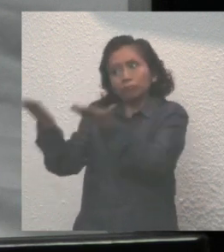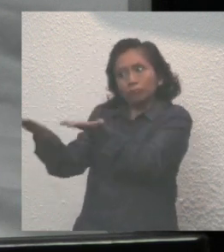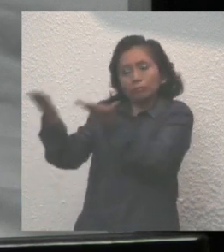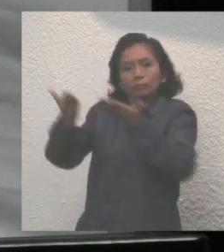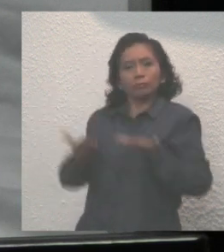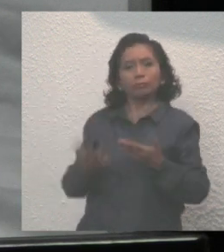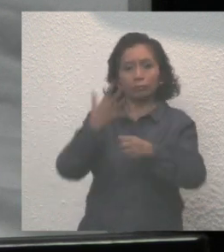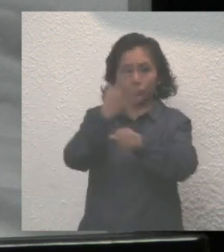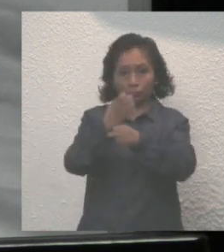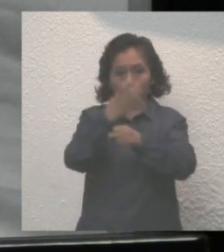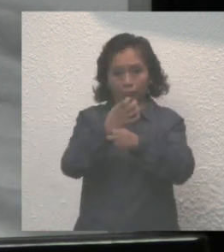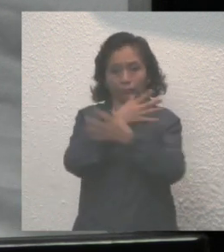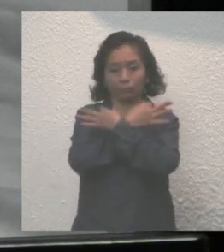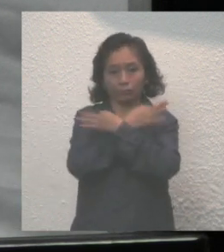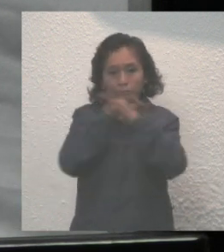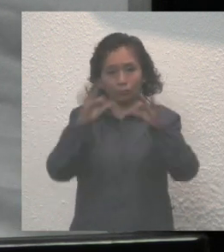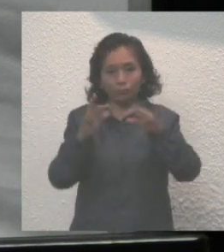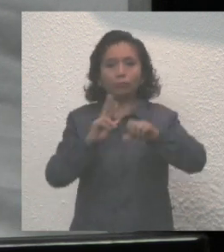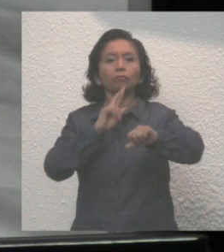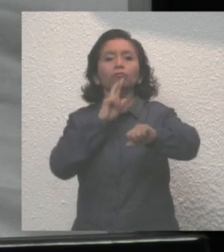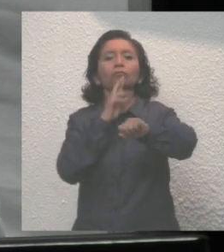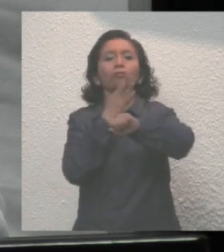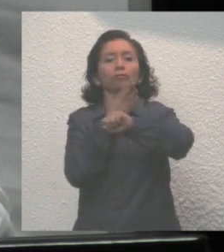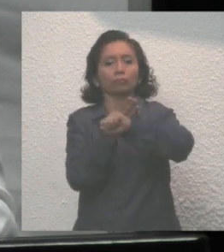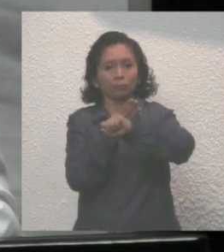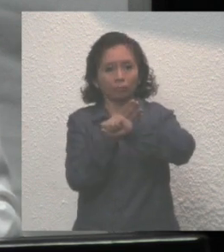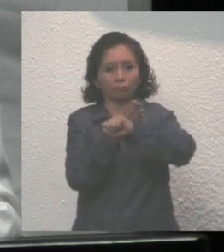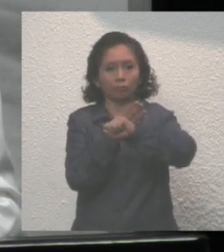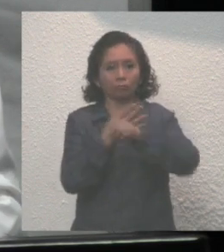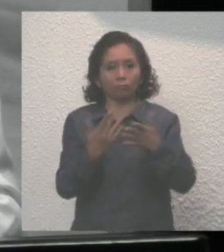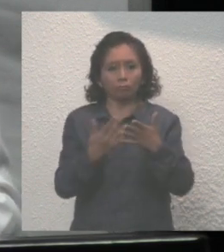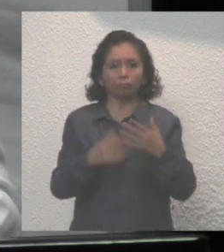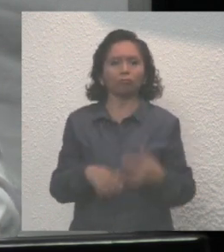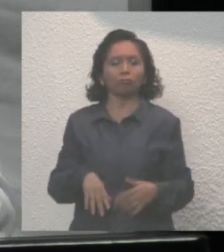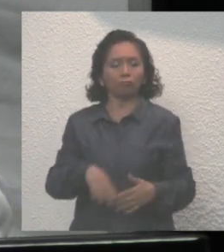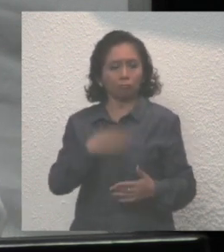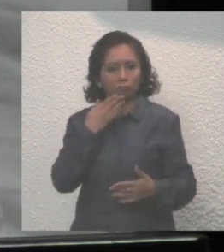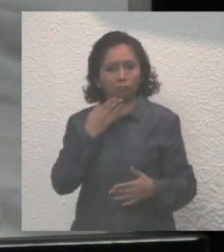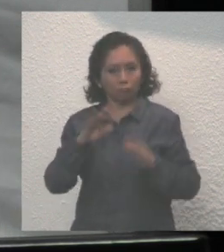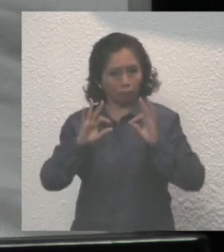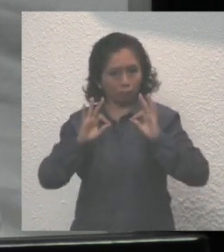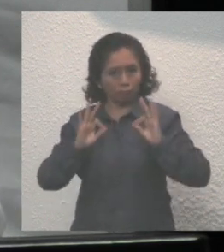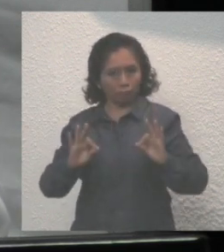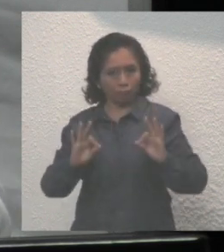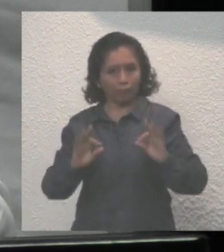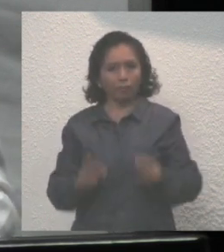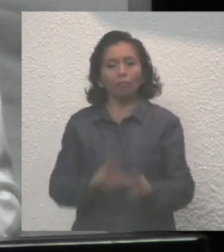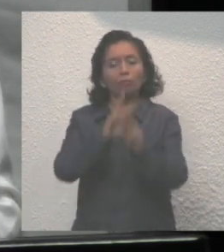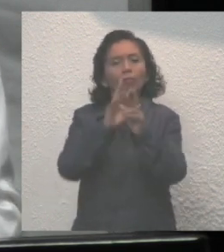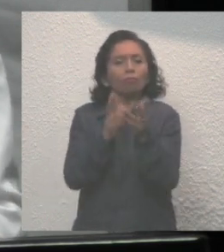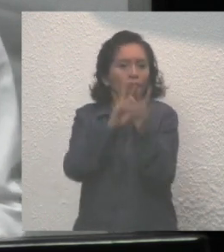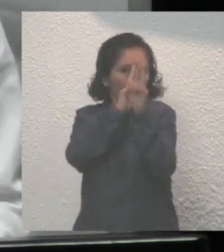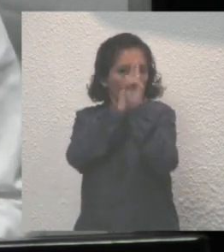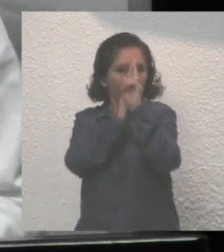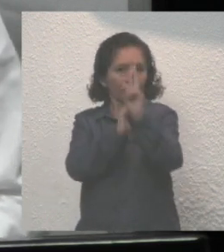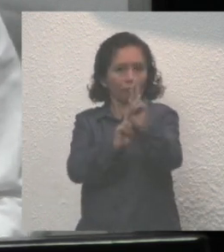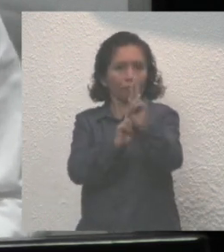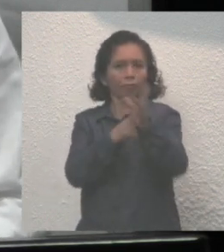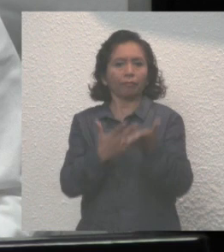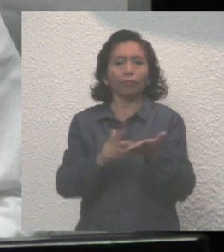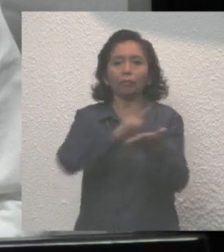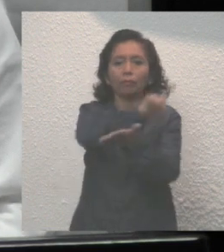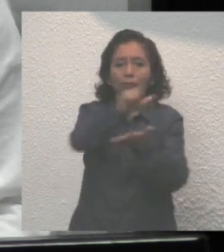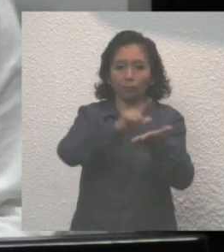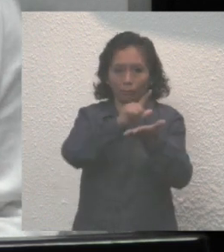de manera responsable, de manera institucional, en un marco de respeto y